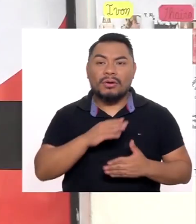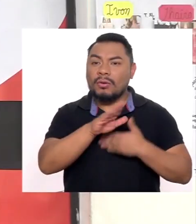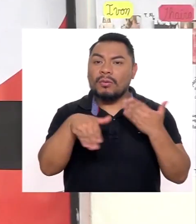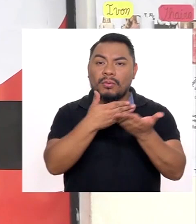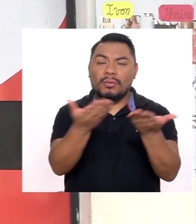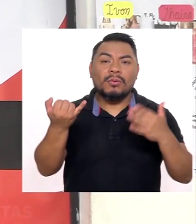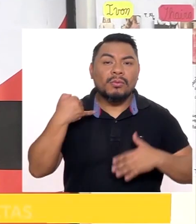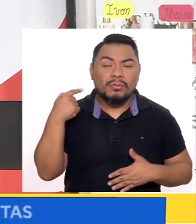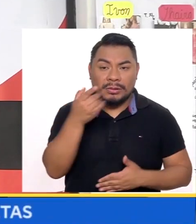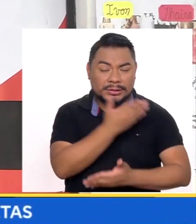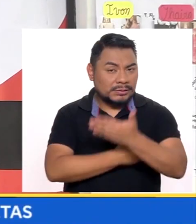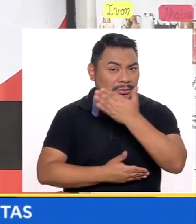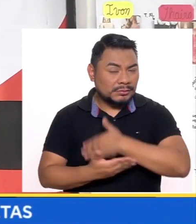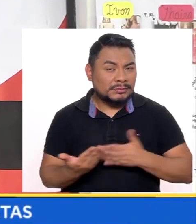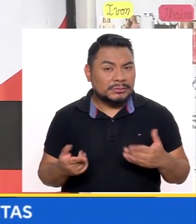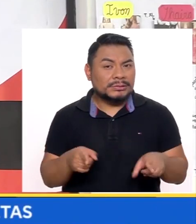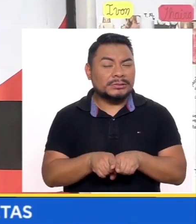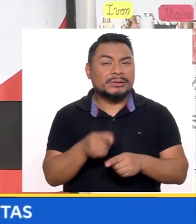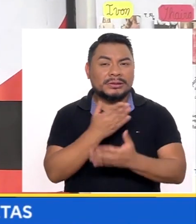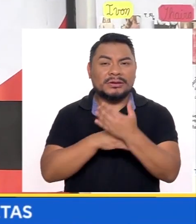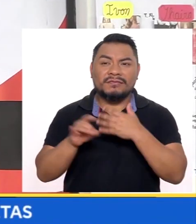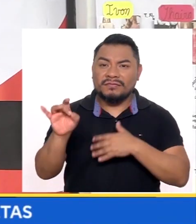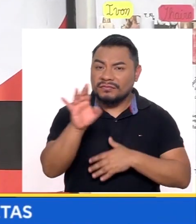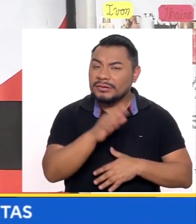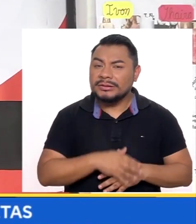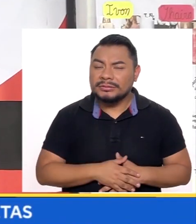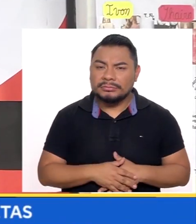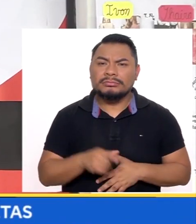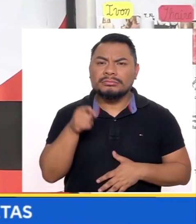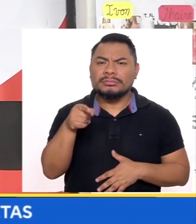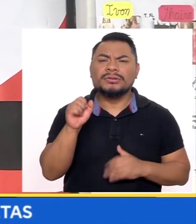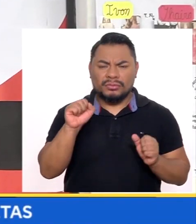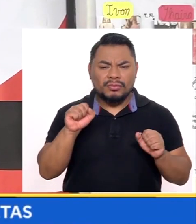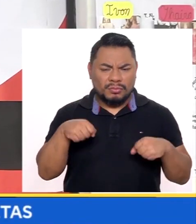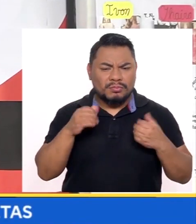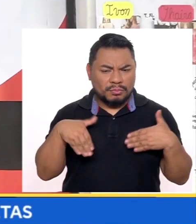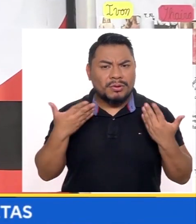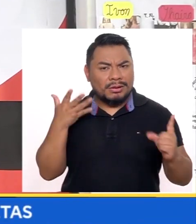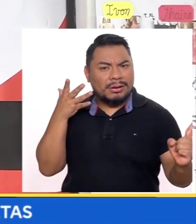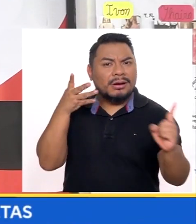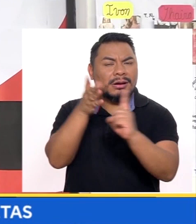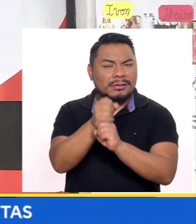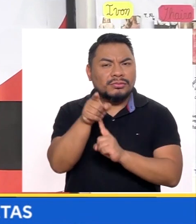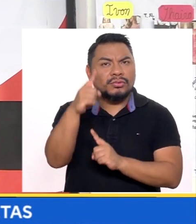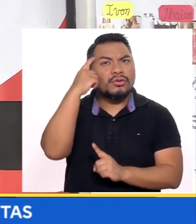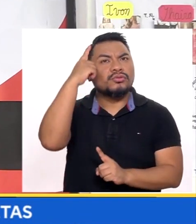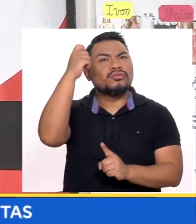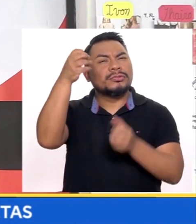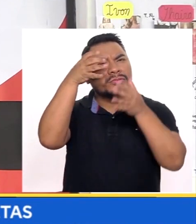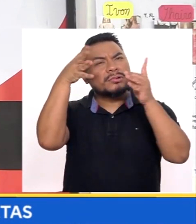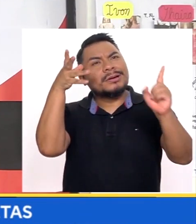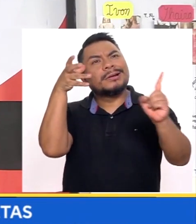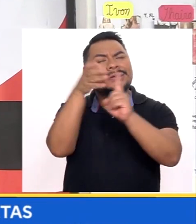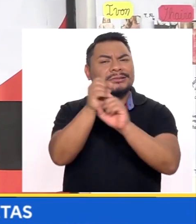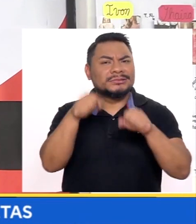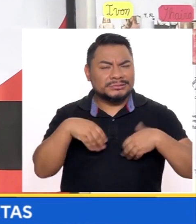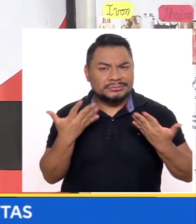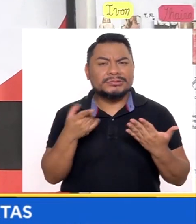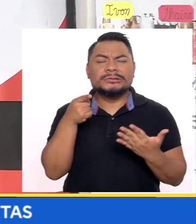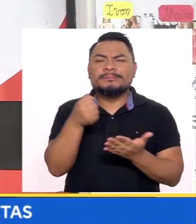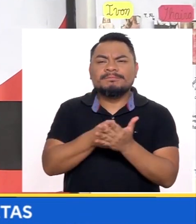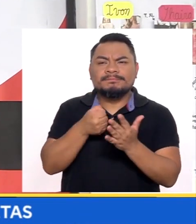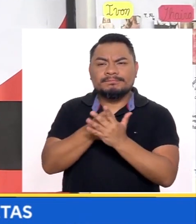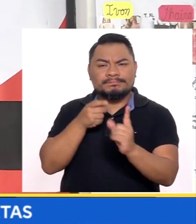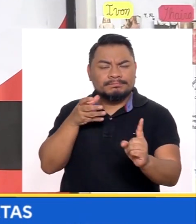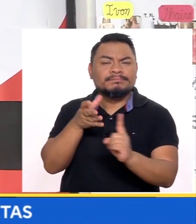A todos los jóvenes con discapacidad O chicas de discapacidad Ustedes lo pueden lograr también, ¿no? Lograr sus sueños Lograr sus